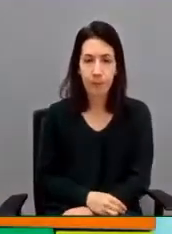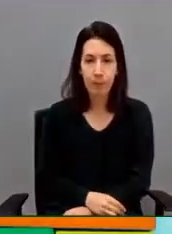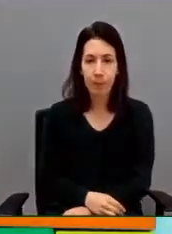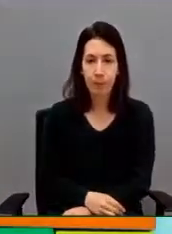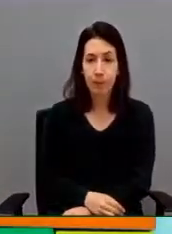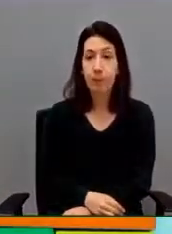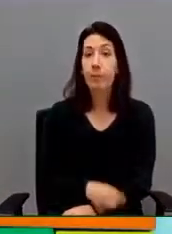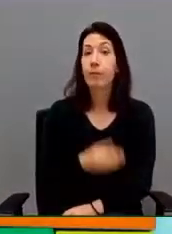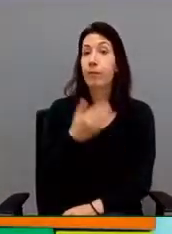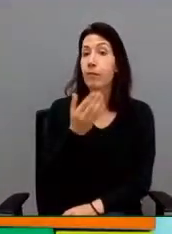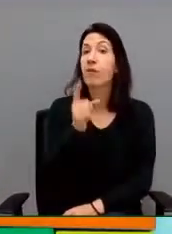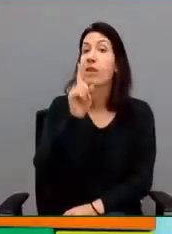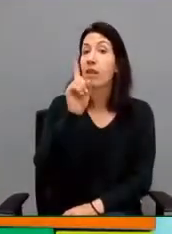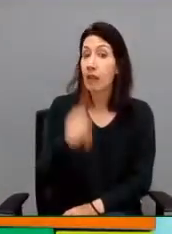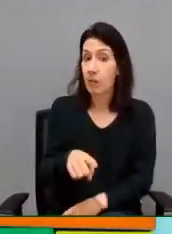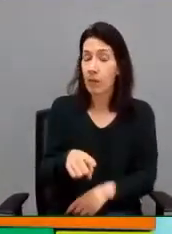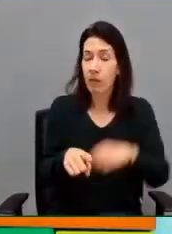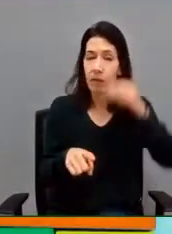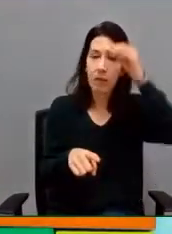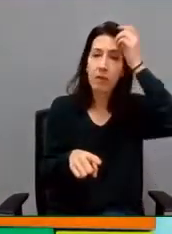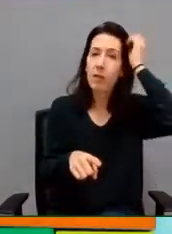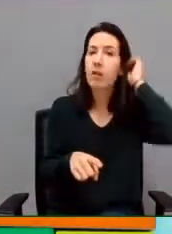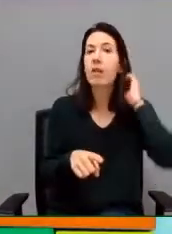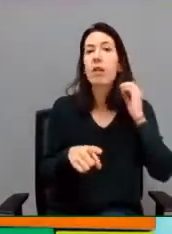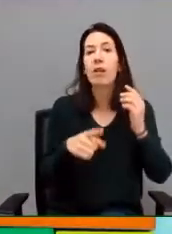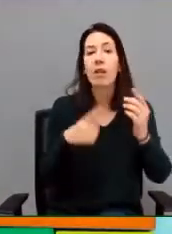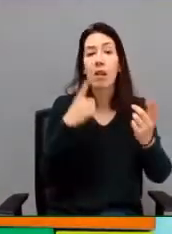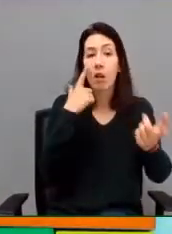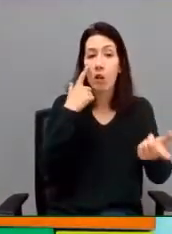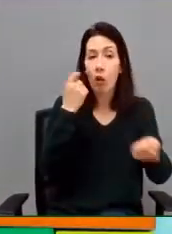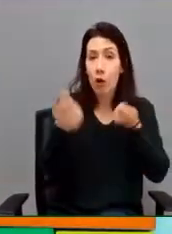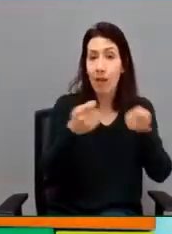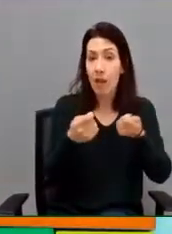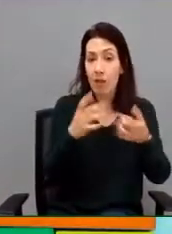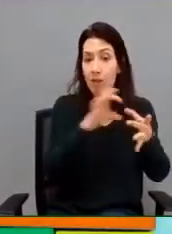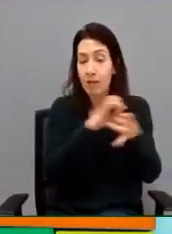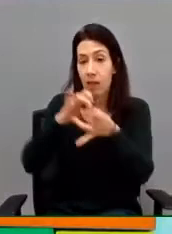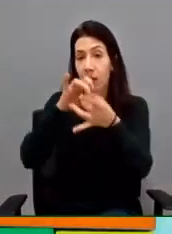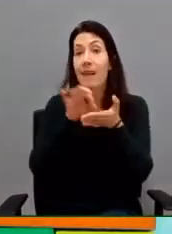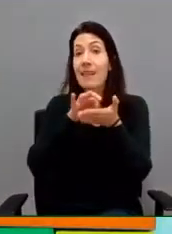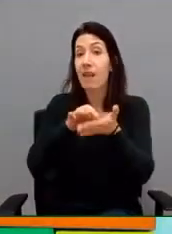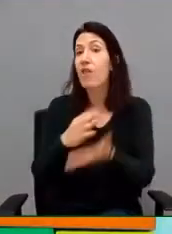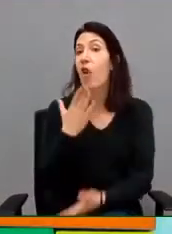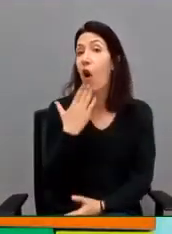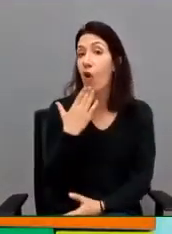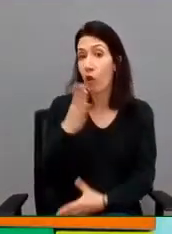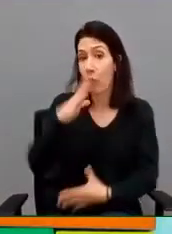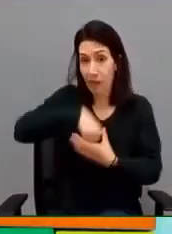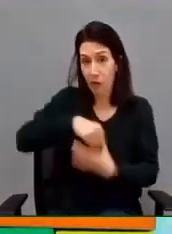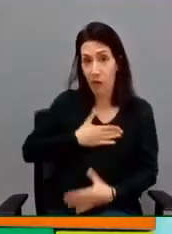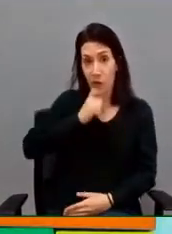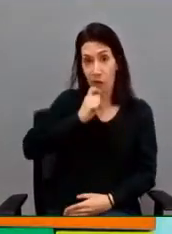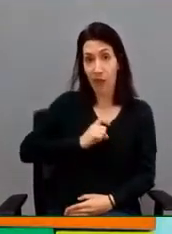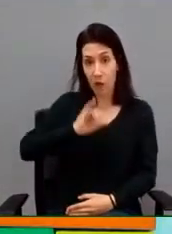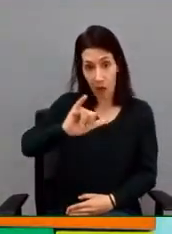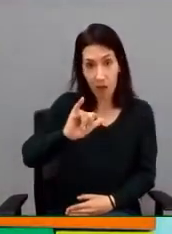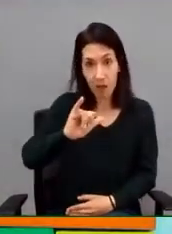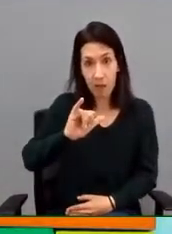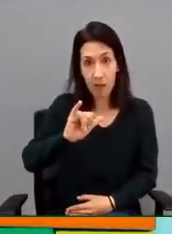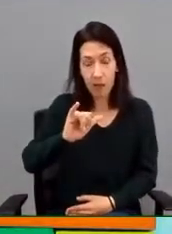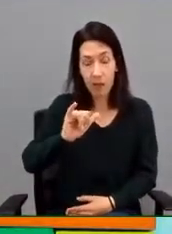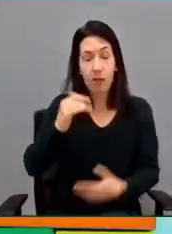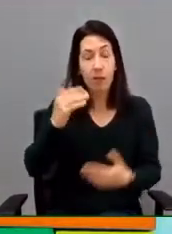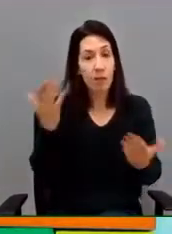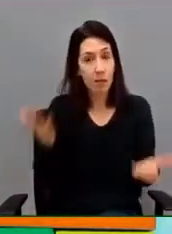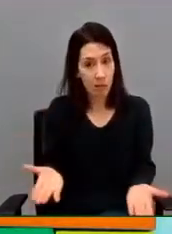Y esto además tiene continuidad y una coordinación con el servicio de ocio que tiene la Fundación, tanto en